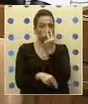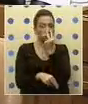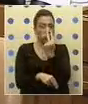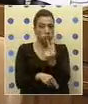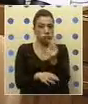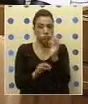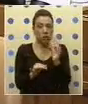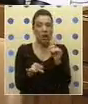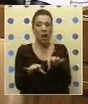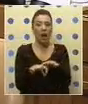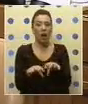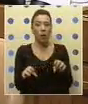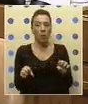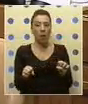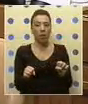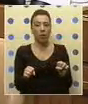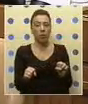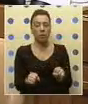acuerdo.